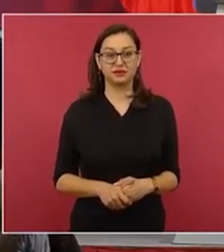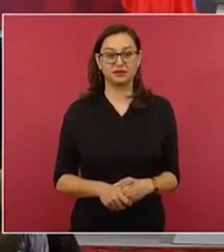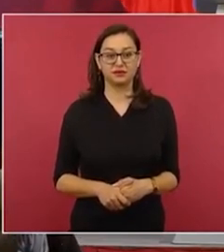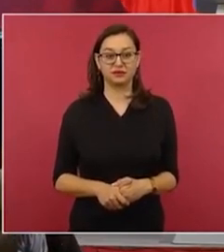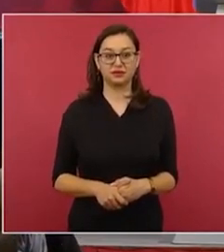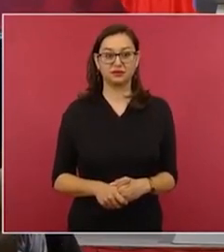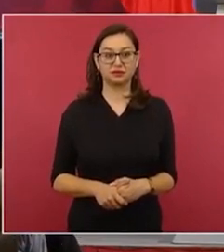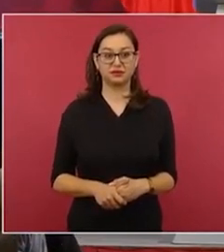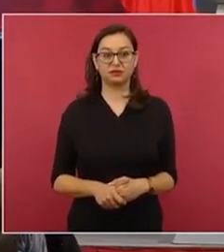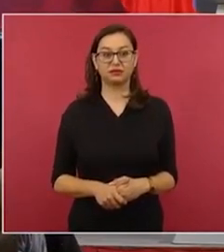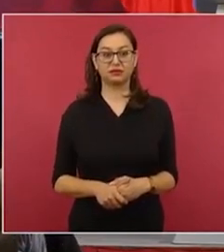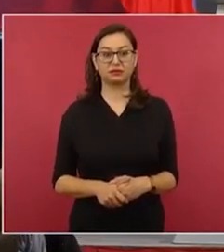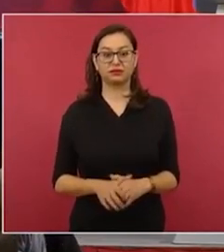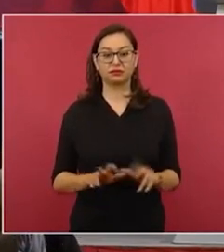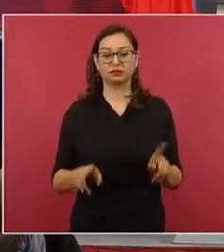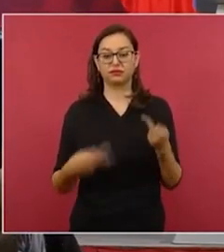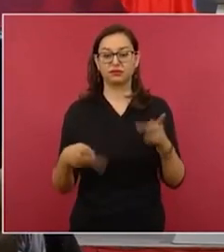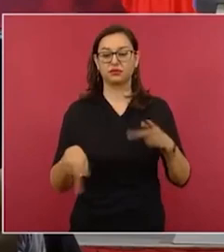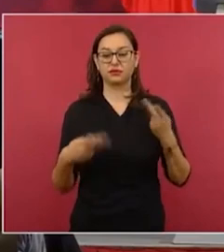inmuebles Abel